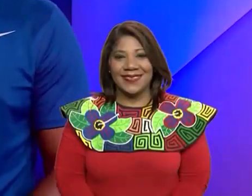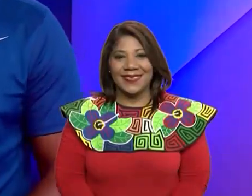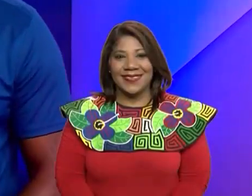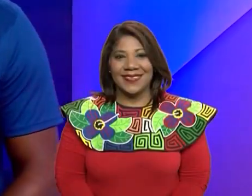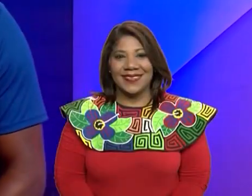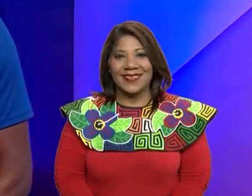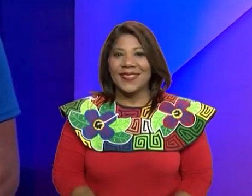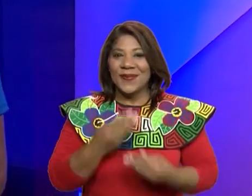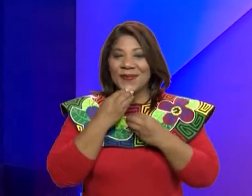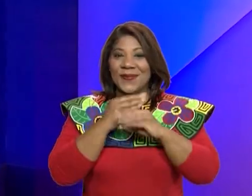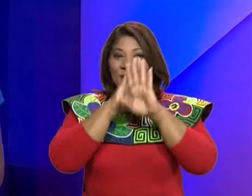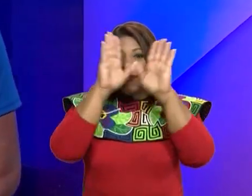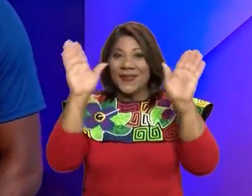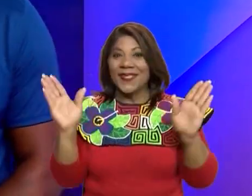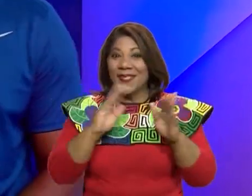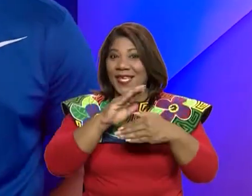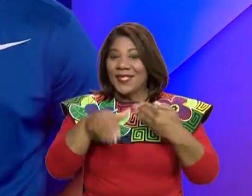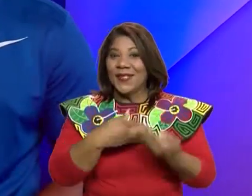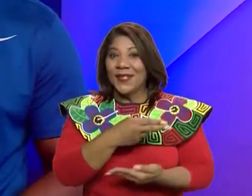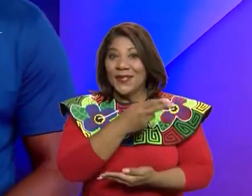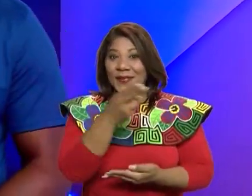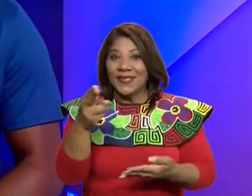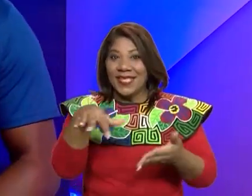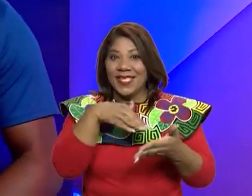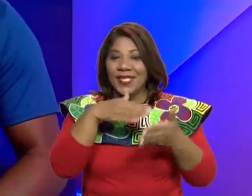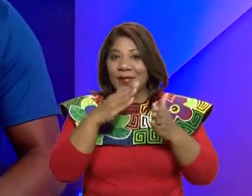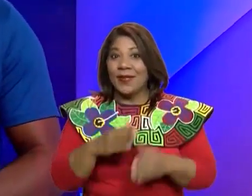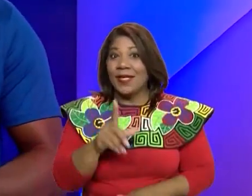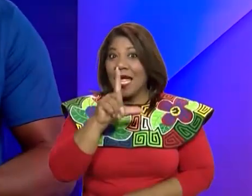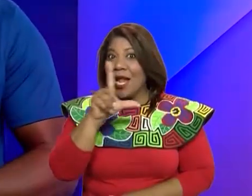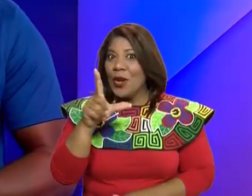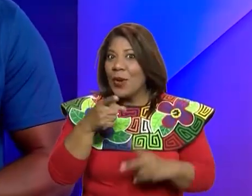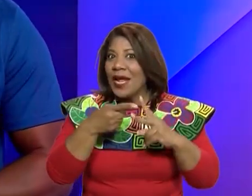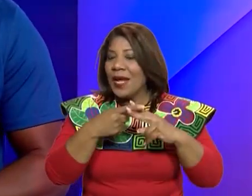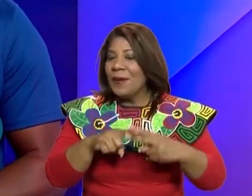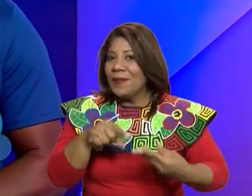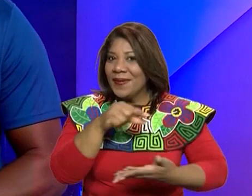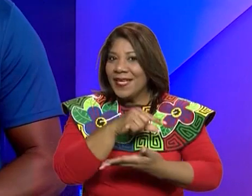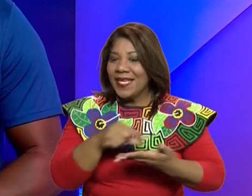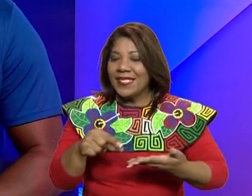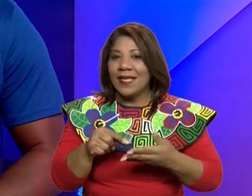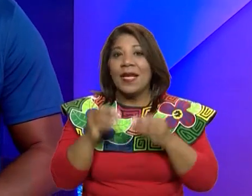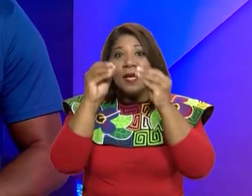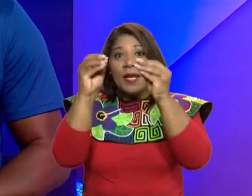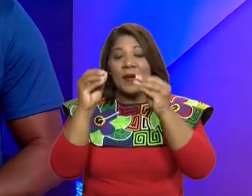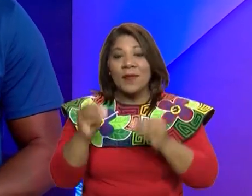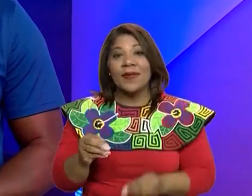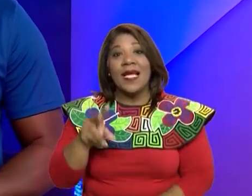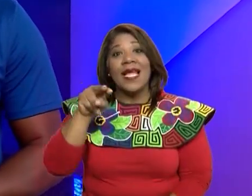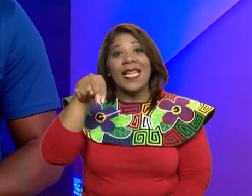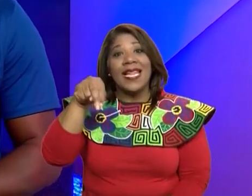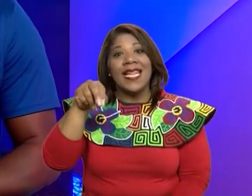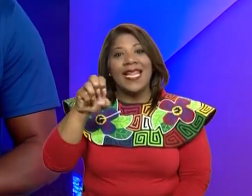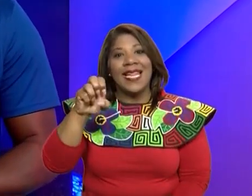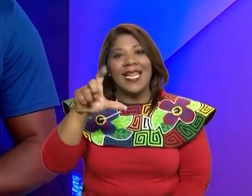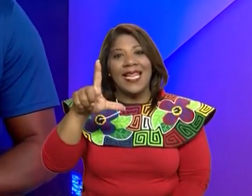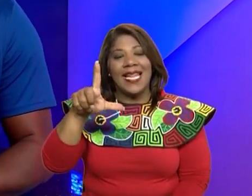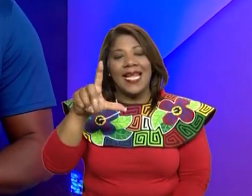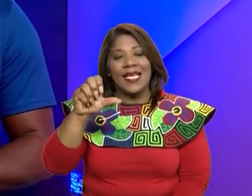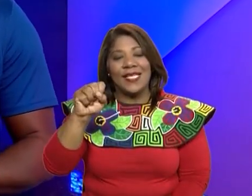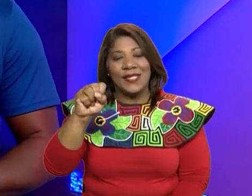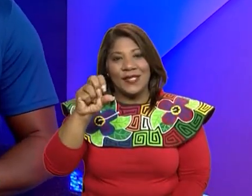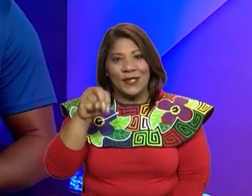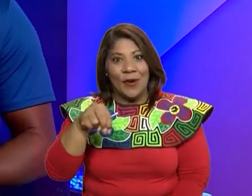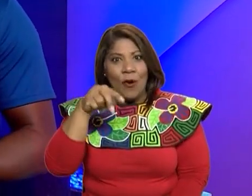Buenos días estudiantes, hoy es lunes, inicio de semana y los acompaña su profesor de educación física Nelson Acosta. Estaremos trabajando